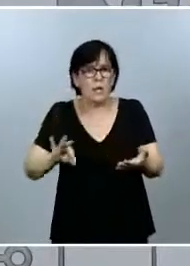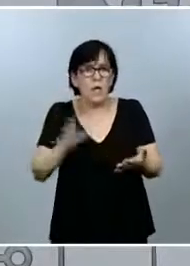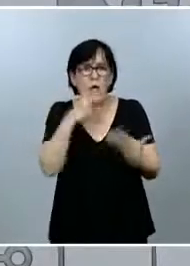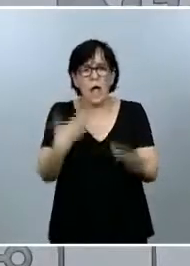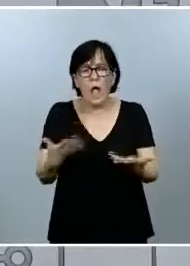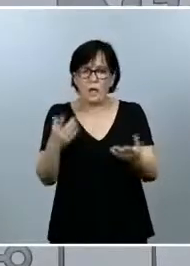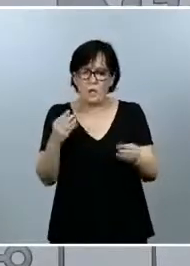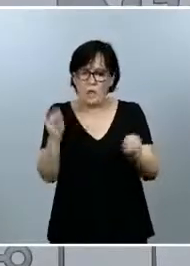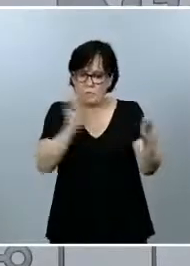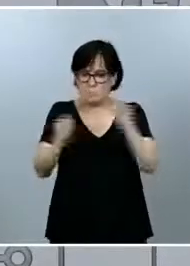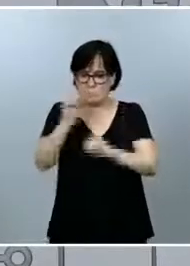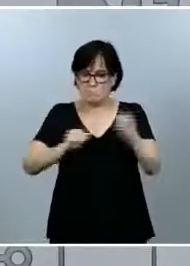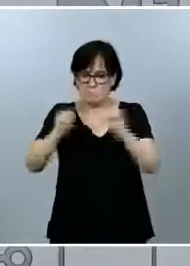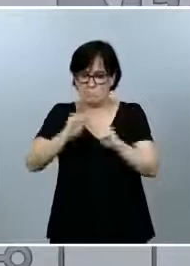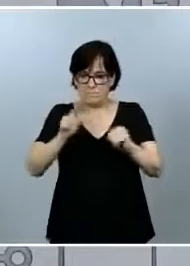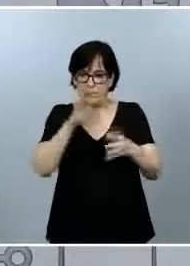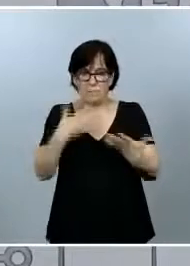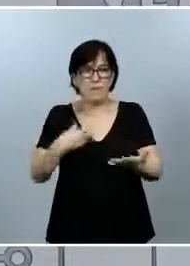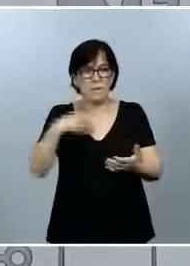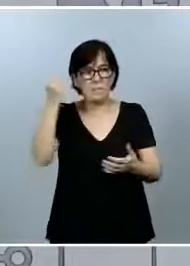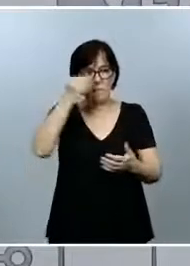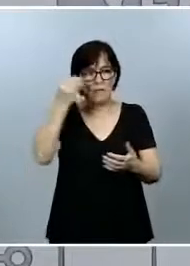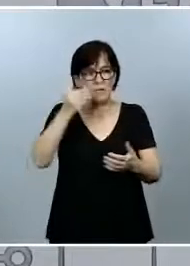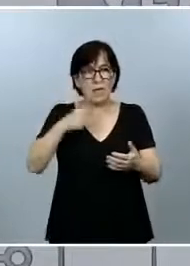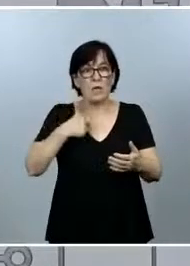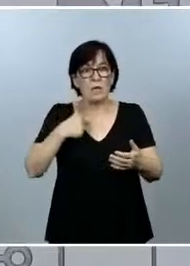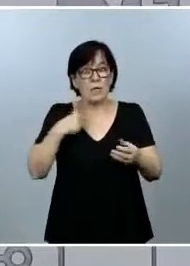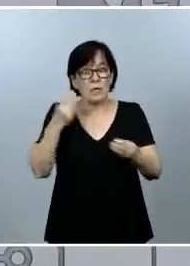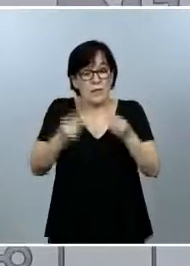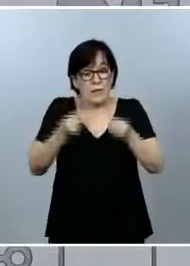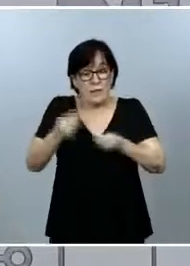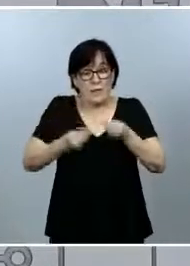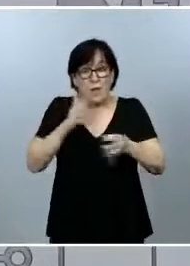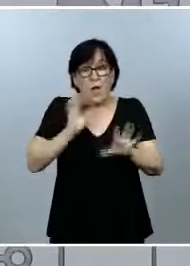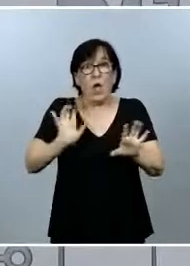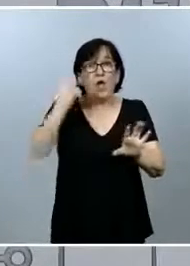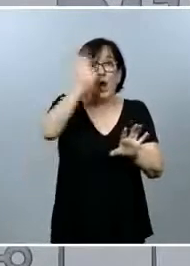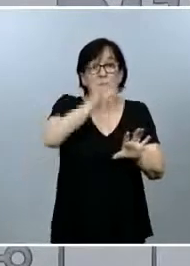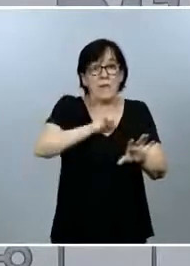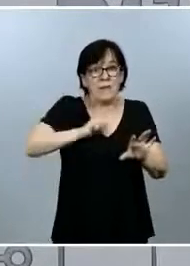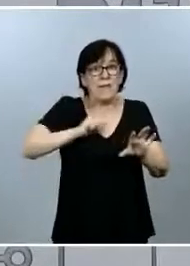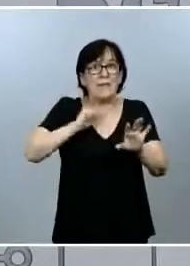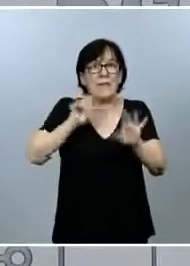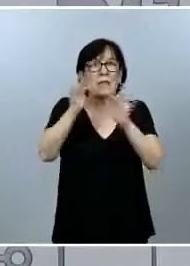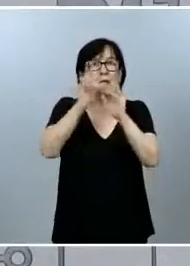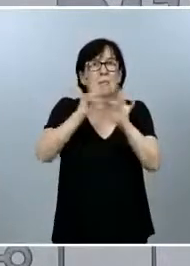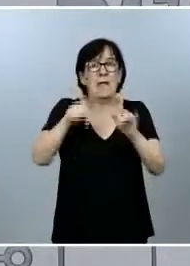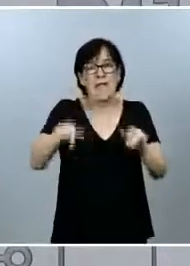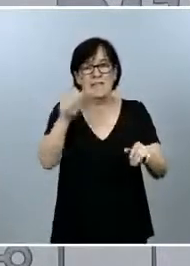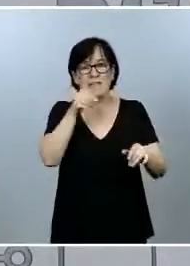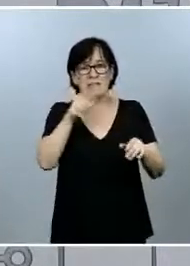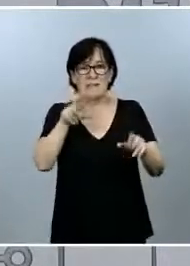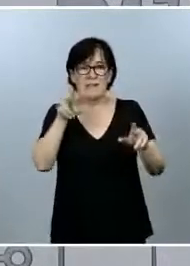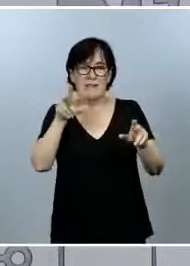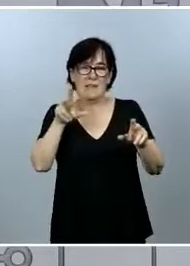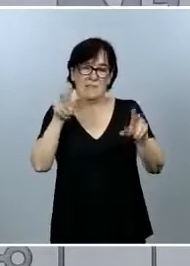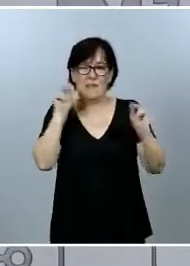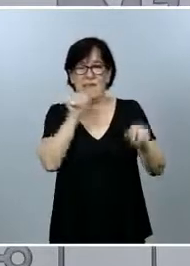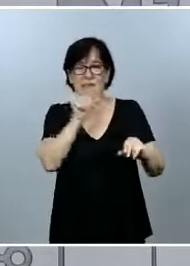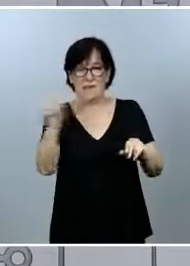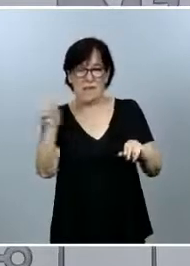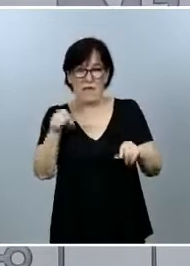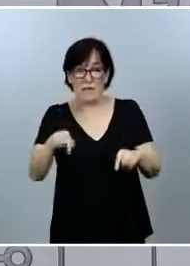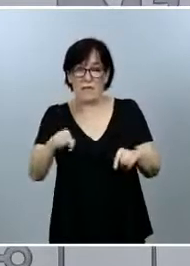está corrigiendo todo eso. Nosotros pensábamos que íbamos a conseguir corregirlo con las comunidades autónomas para final de esta semana. Lo cierto es que todavía nos quedan